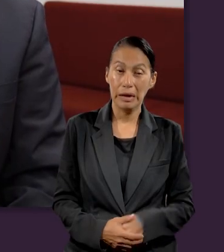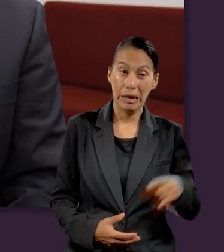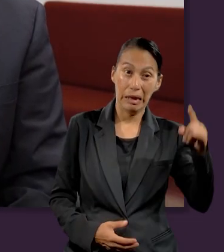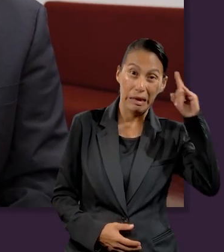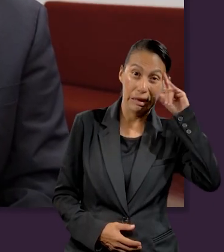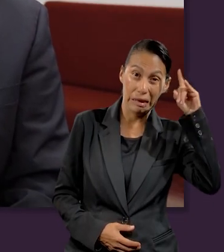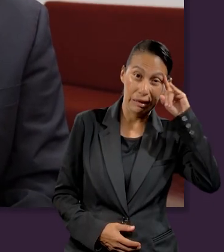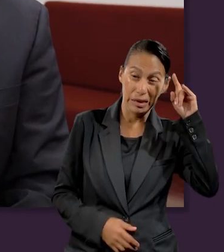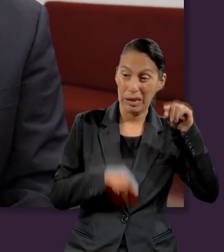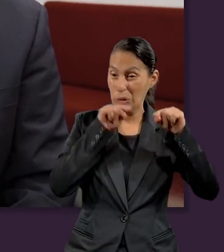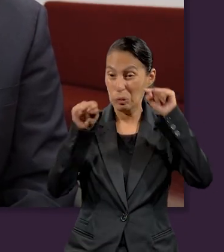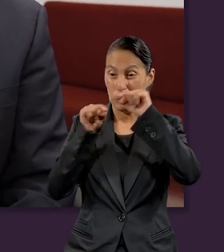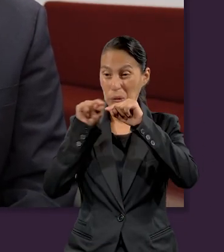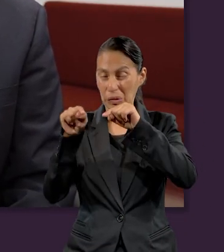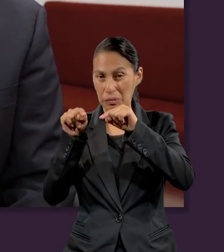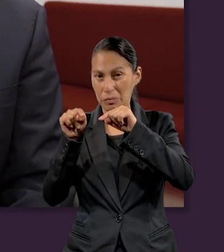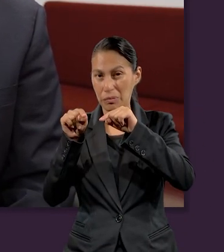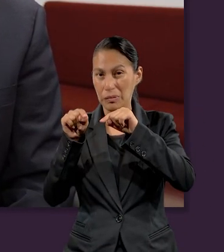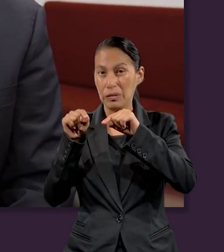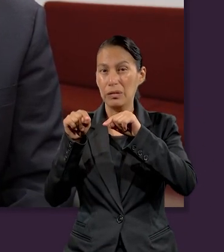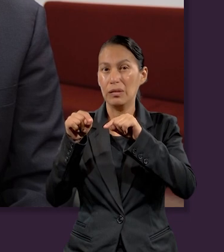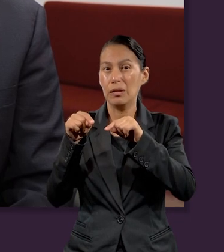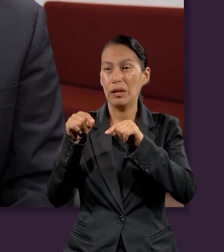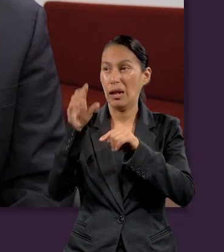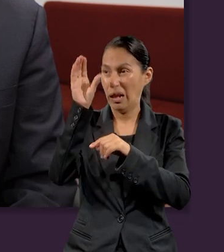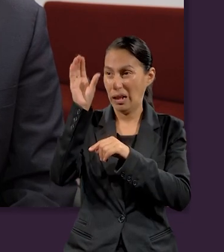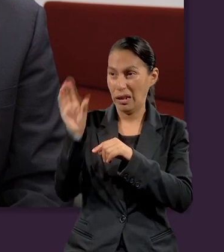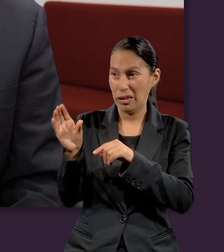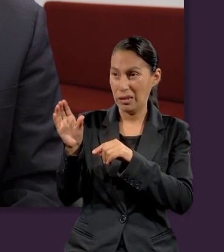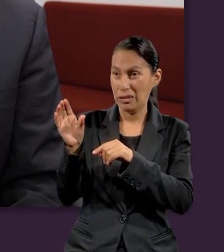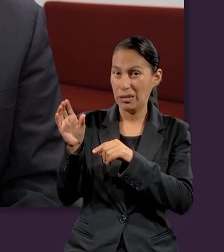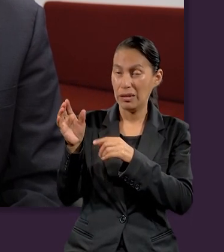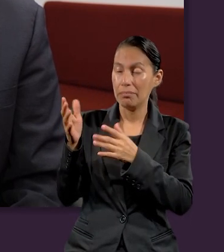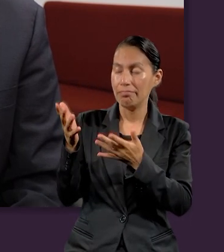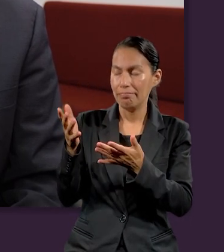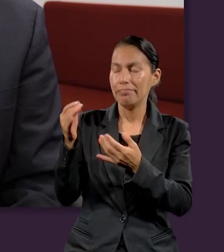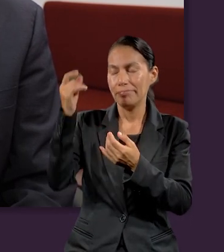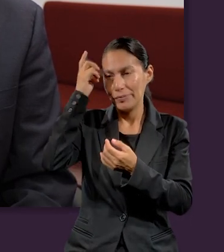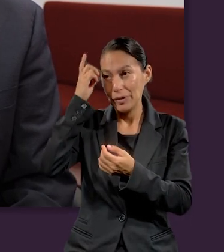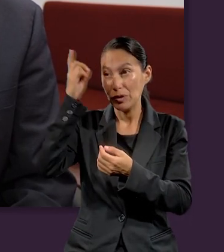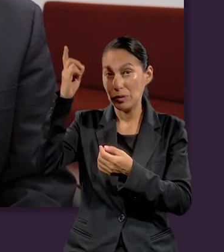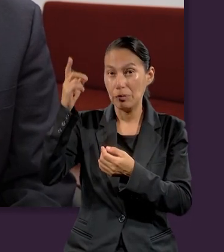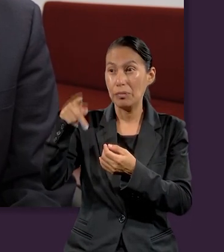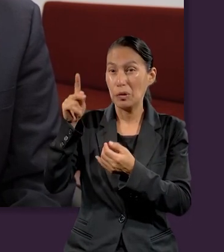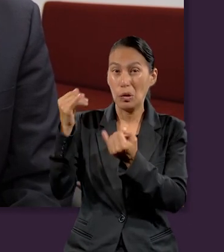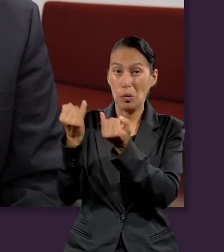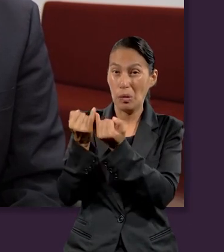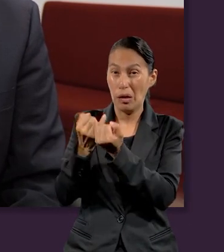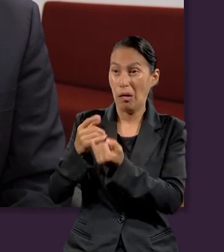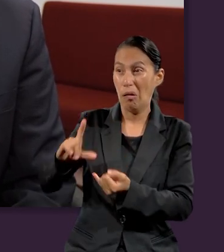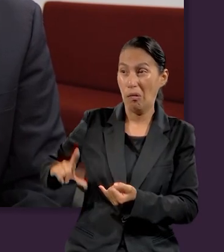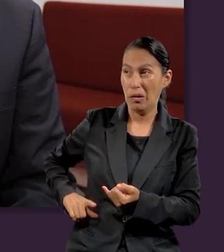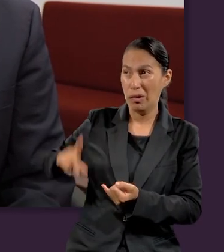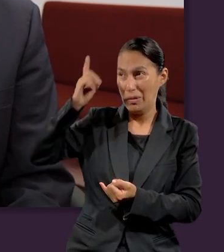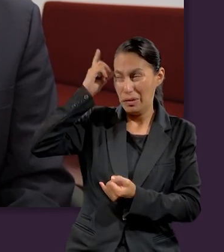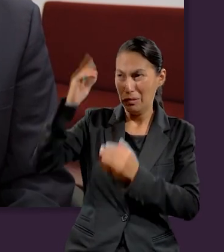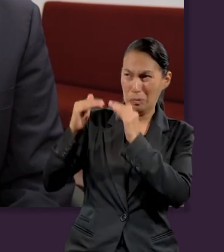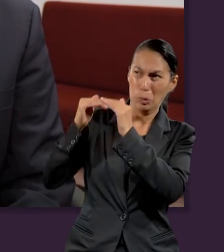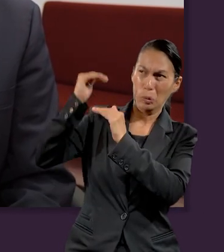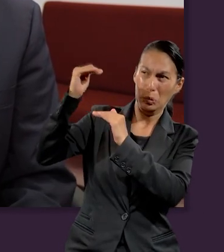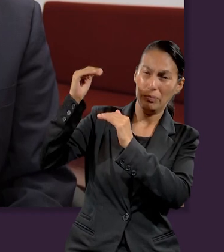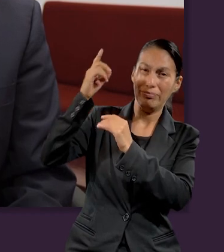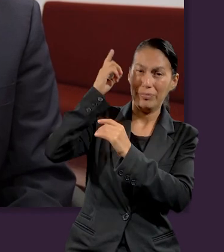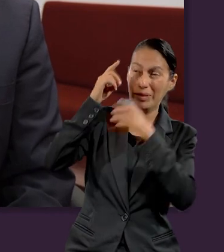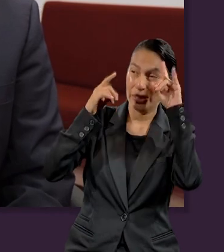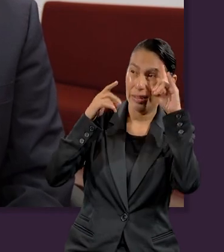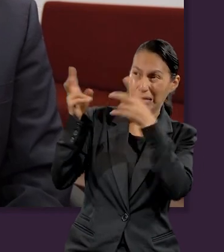Uno de los ataques del enemigo ha sido, sin duda, no solamente el carácter de Dios, sino también el gobierno de Dios.